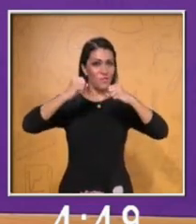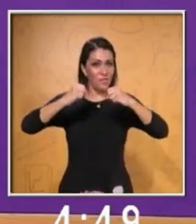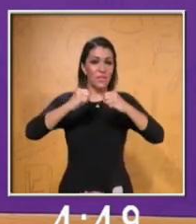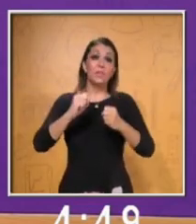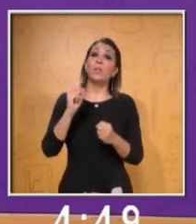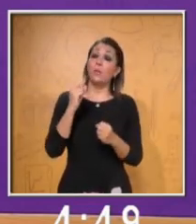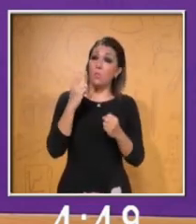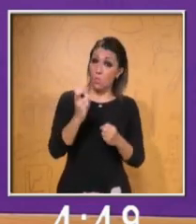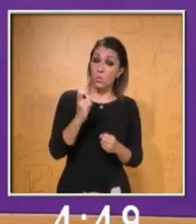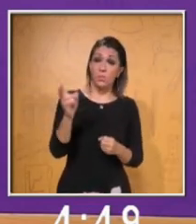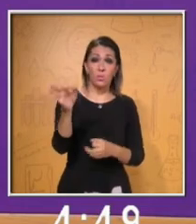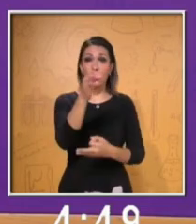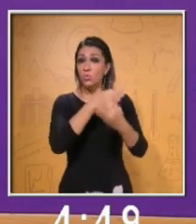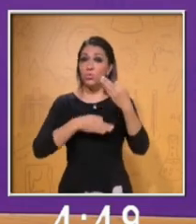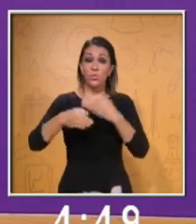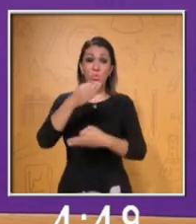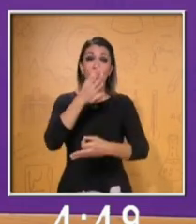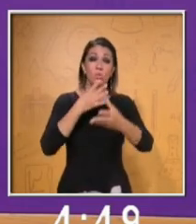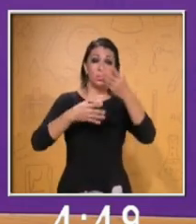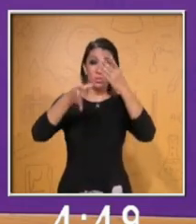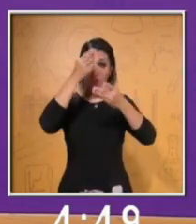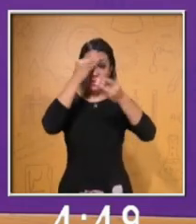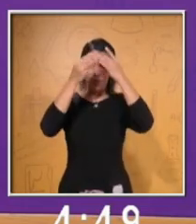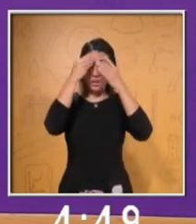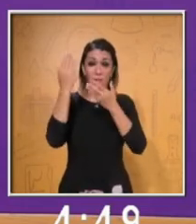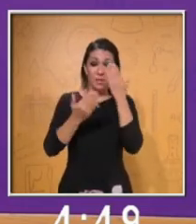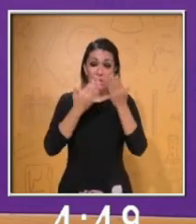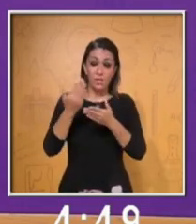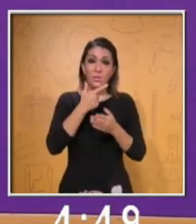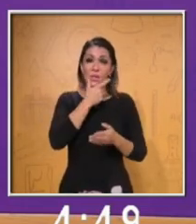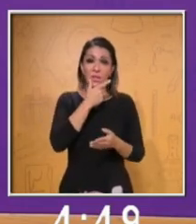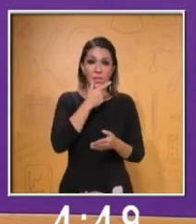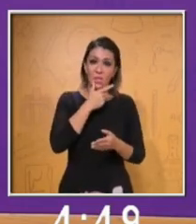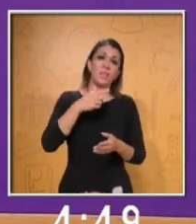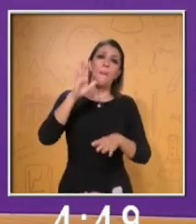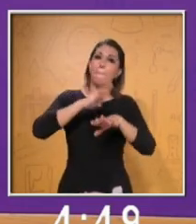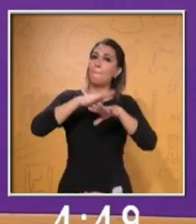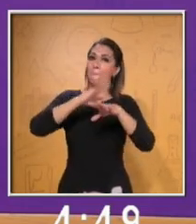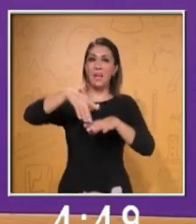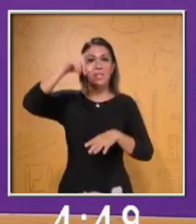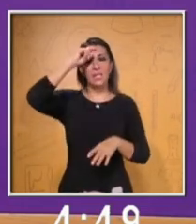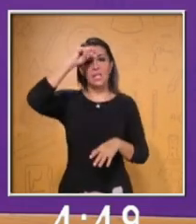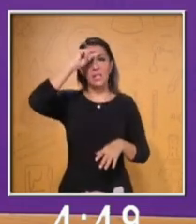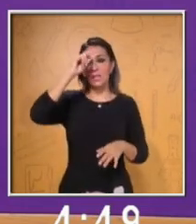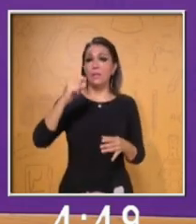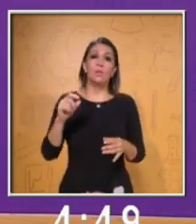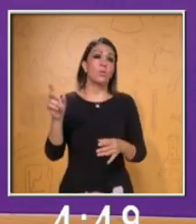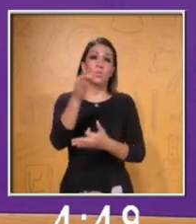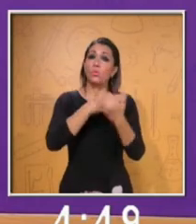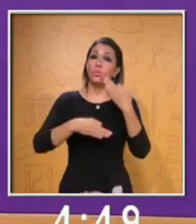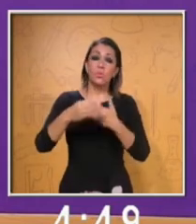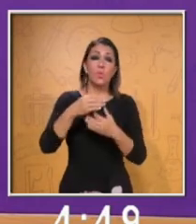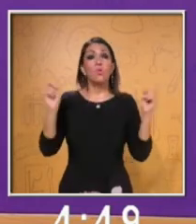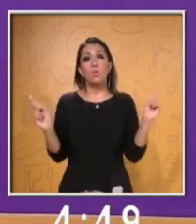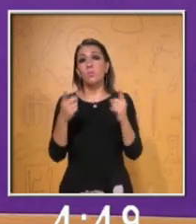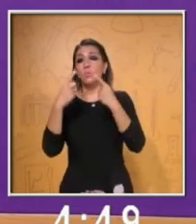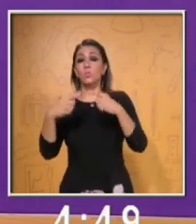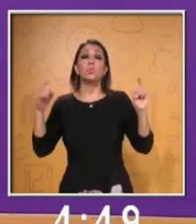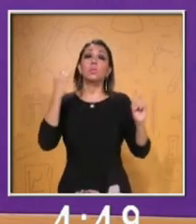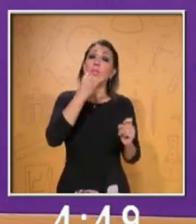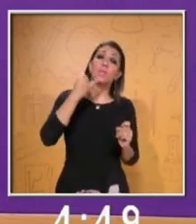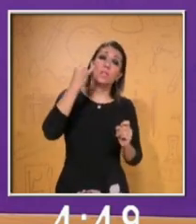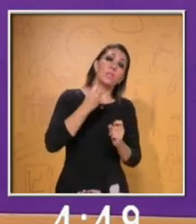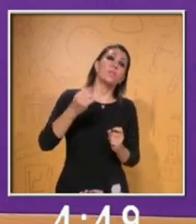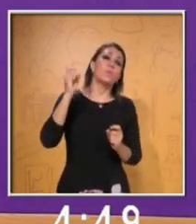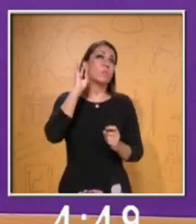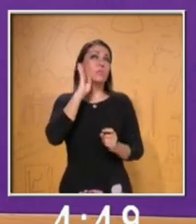el estudiar el inglés te hará más listo. Todos estamos expuestos a la música y al idioma desde el momento en que aprendimos nuestras primeras canciones de